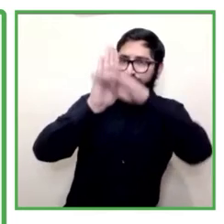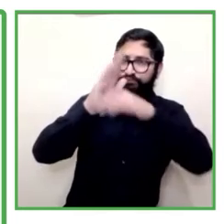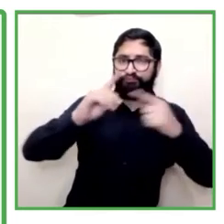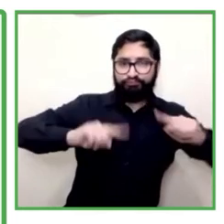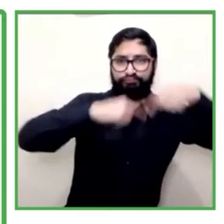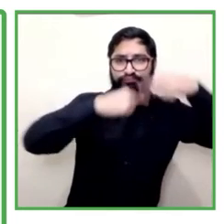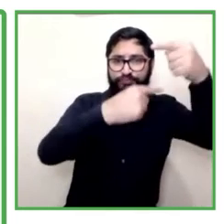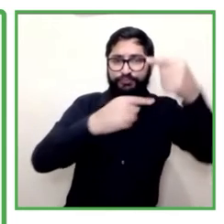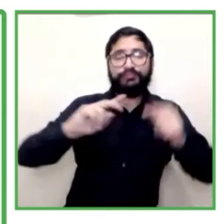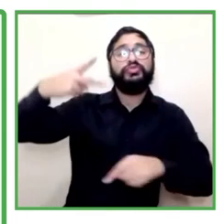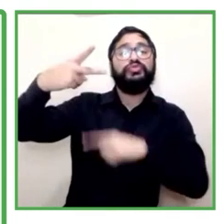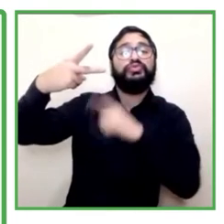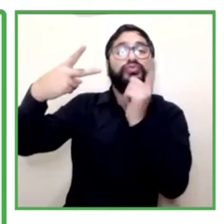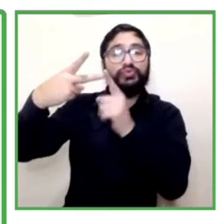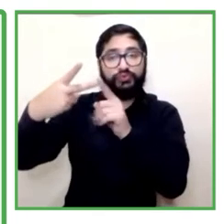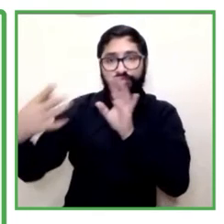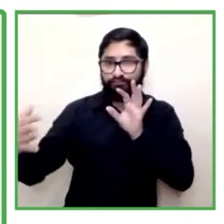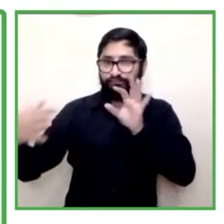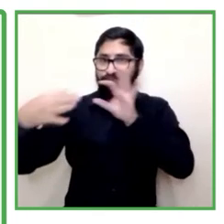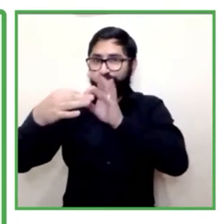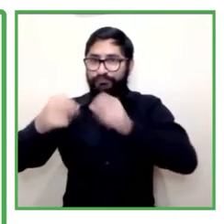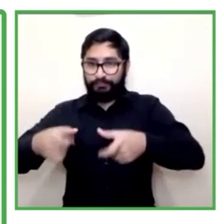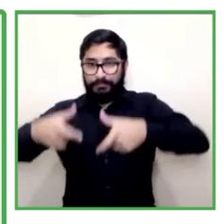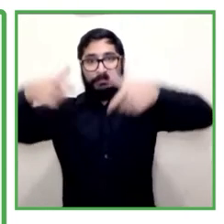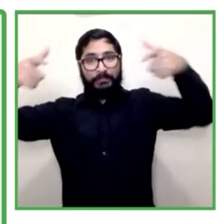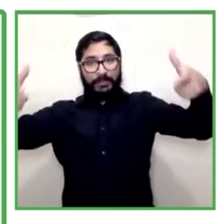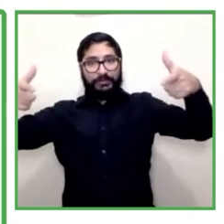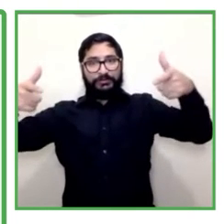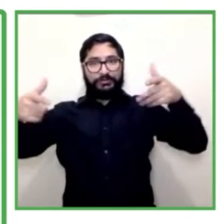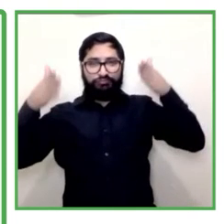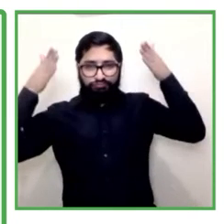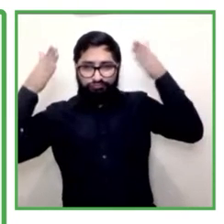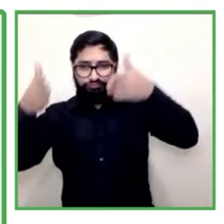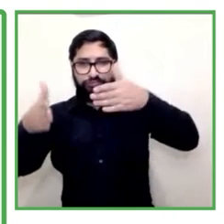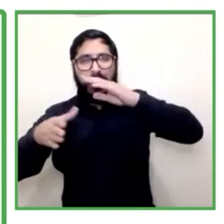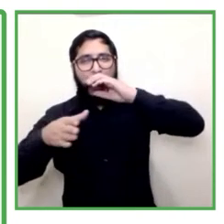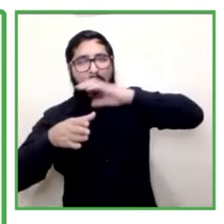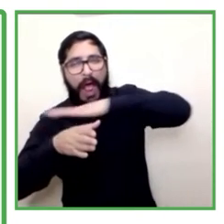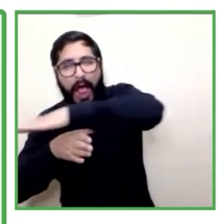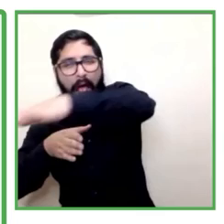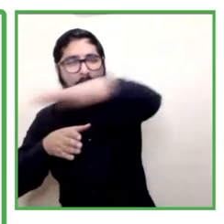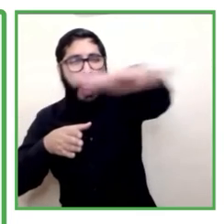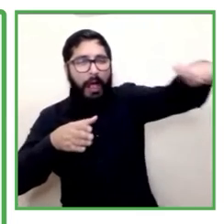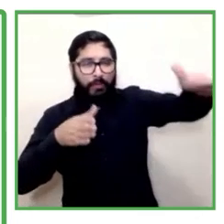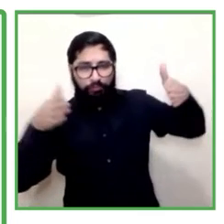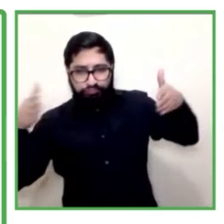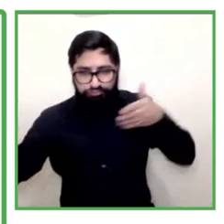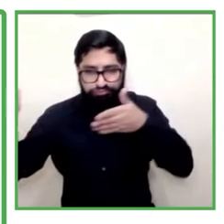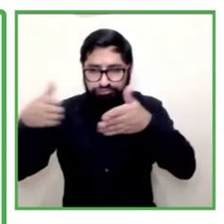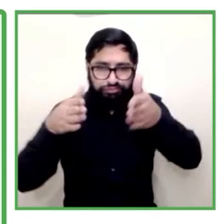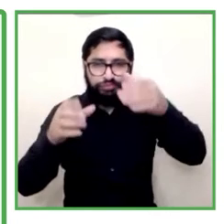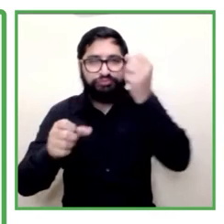que distinguen a la entidad está asociado con la ruta de emprendimiento. La ruta de emprendimiento busca vincular a los